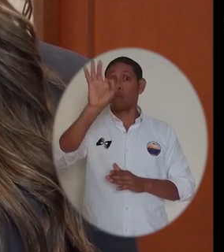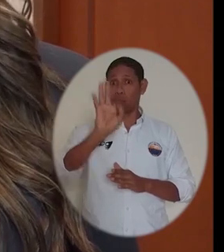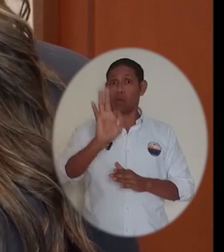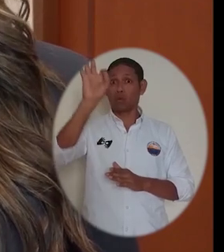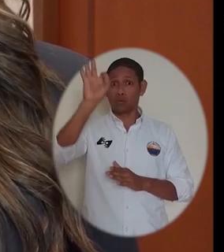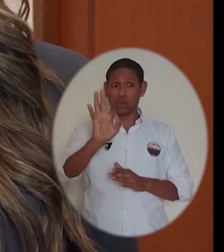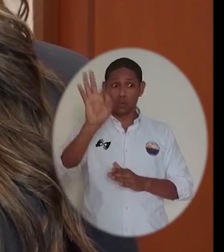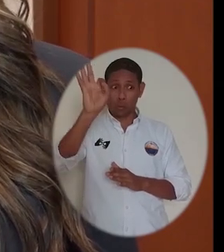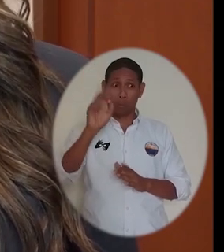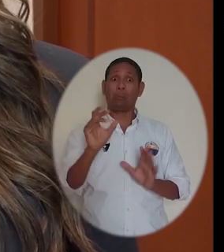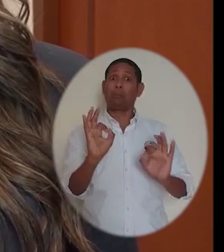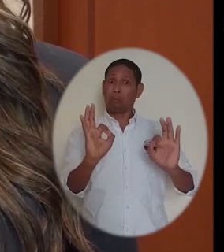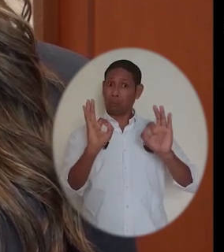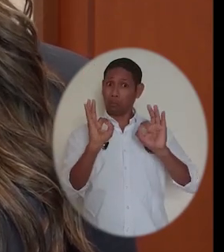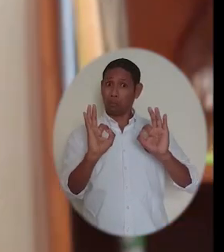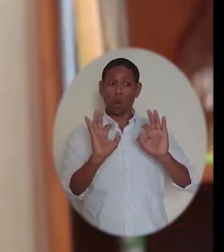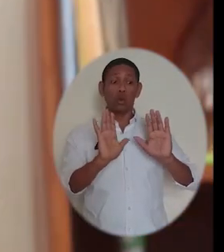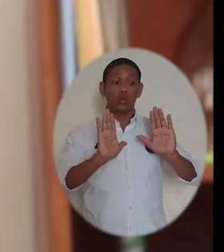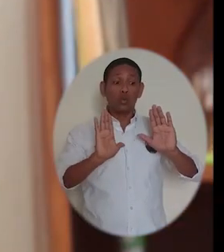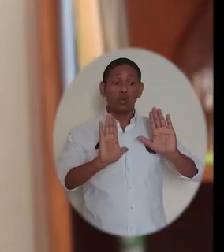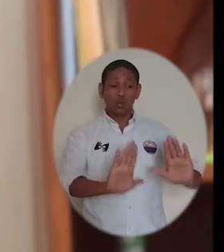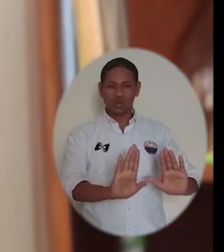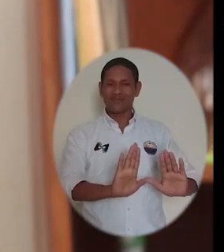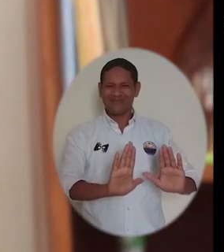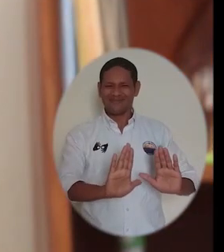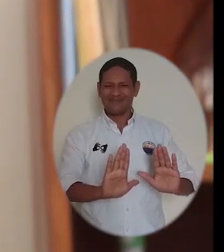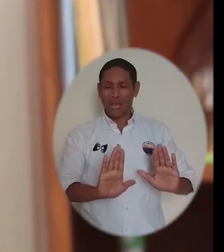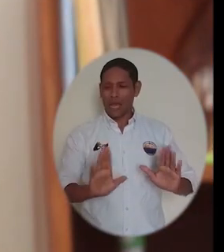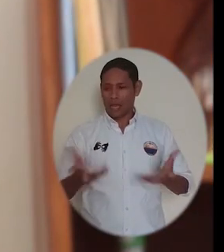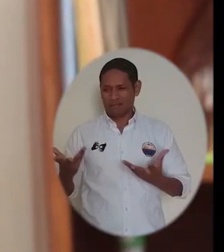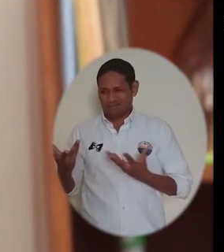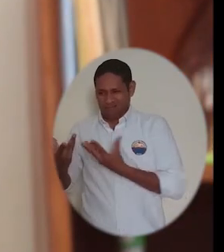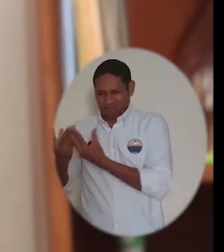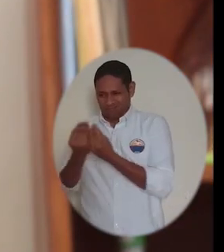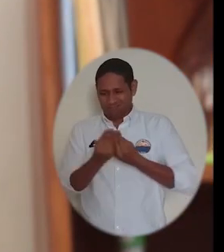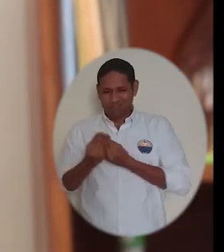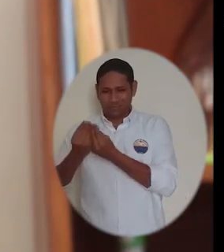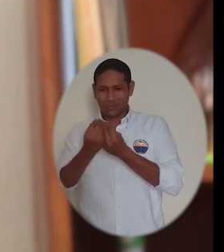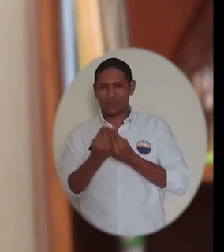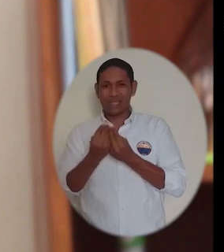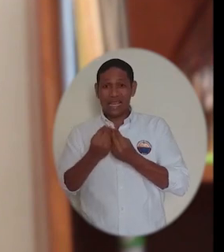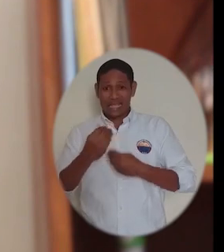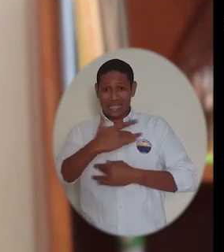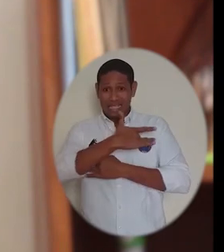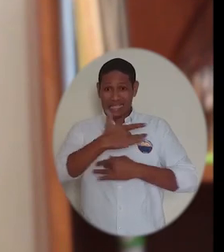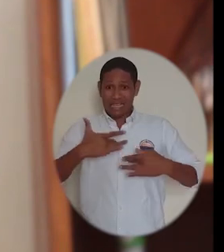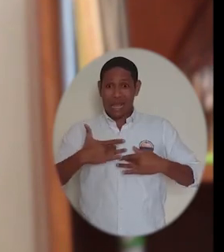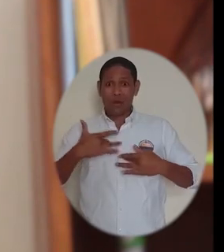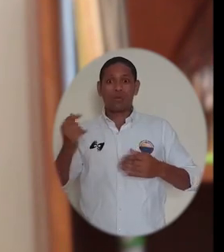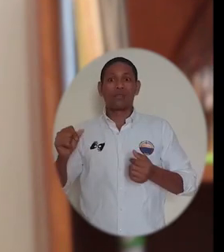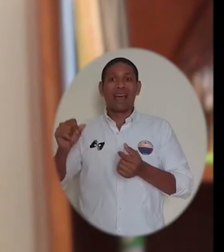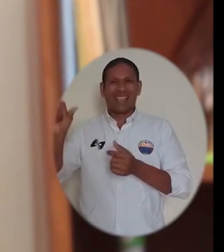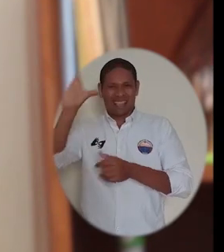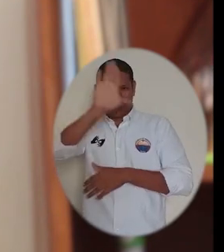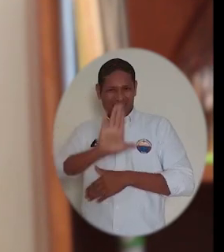cumplimiento por parte del Laboratorio de Salud Pública de Paraguay, departamental, el INS expidió el acta de inicio para operar como